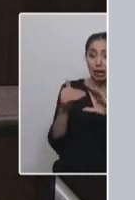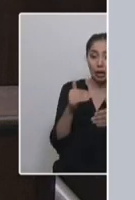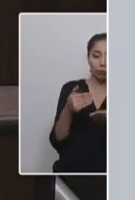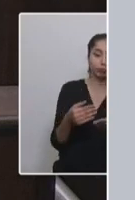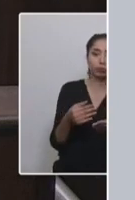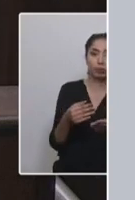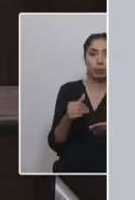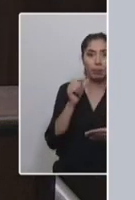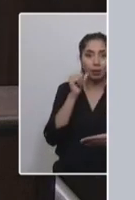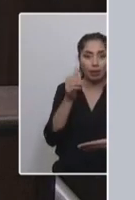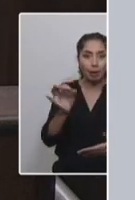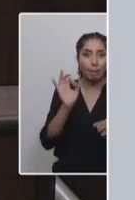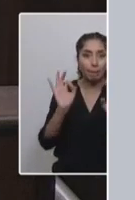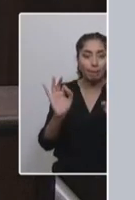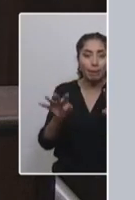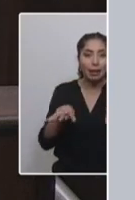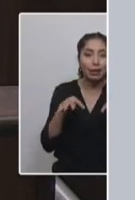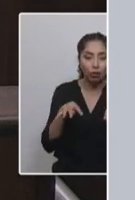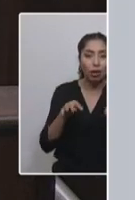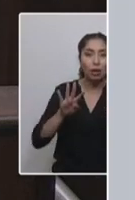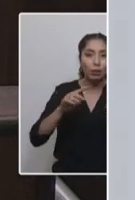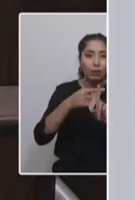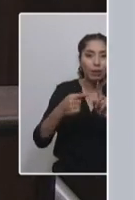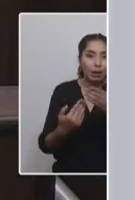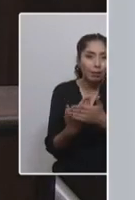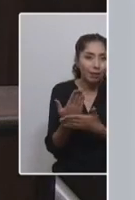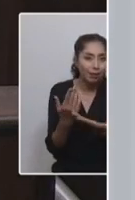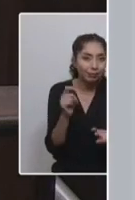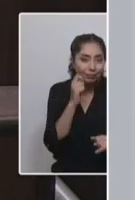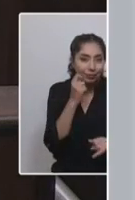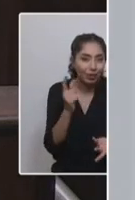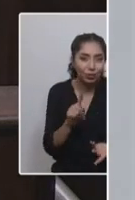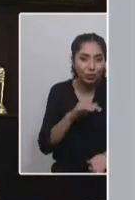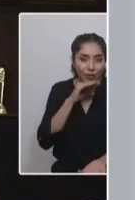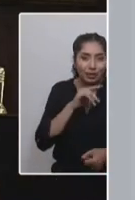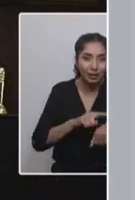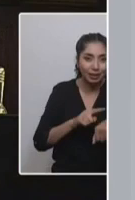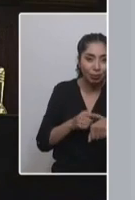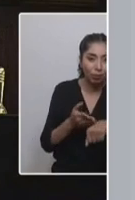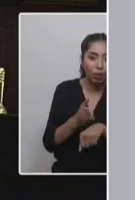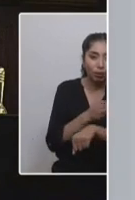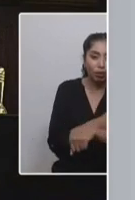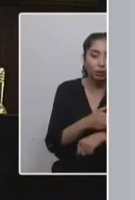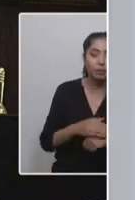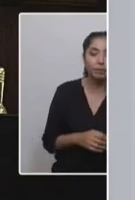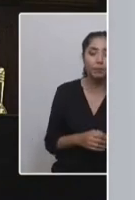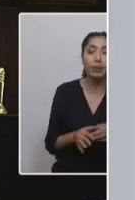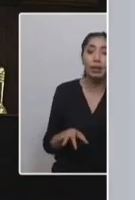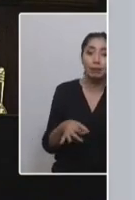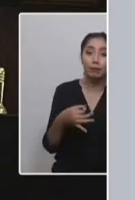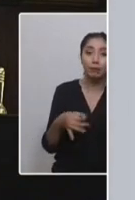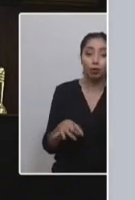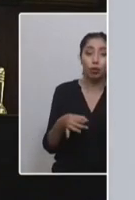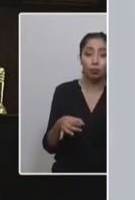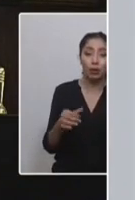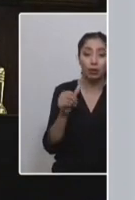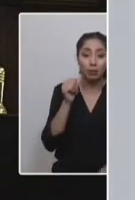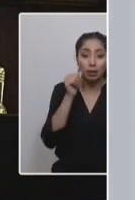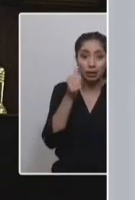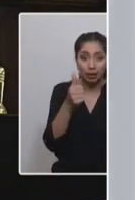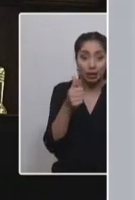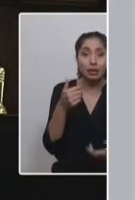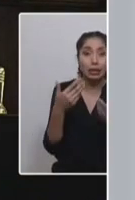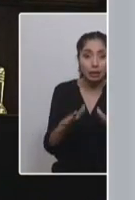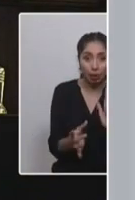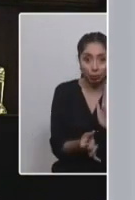jurídica que si bien funda el ordenamiento jurídico se basa en un acuerdo y en un acuerdo que tiene que ser transversal. Por eso el cuórum de dos tercios responde a